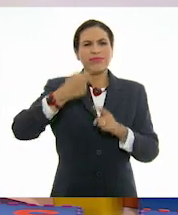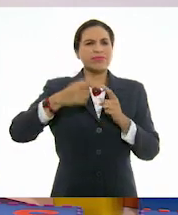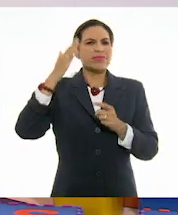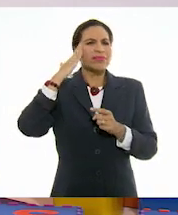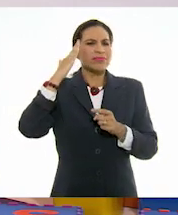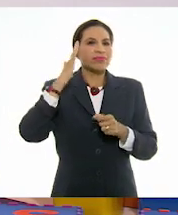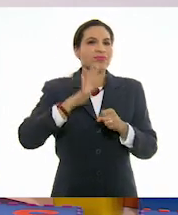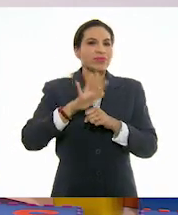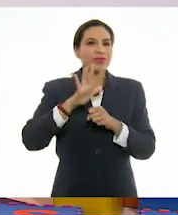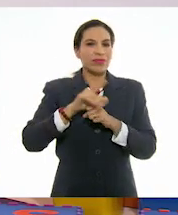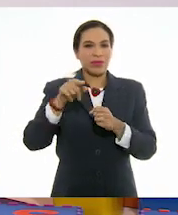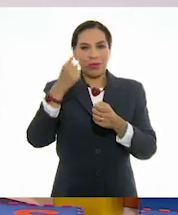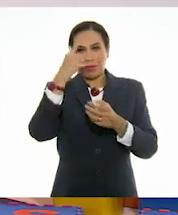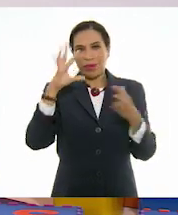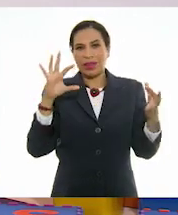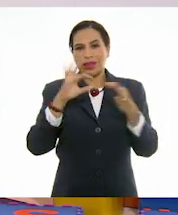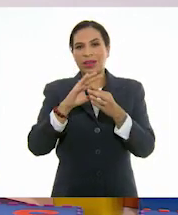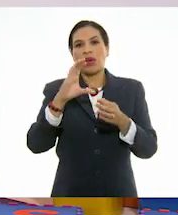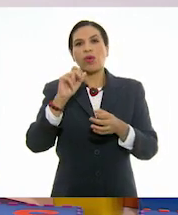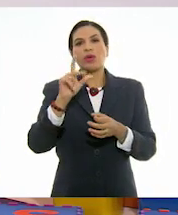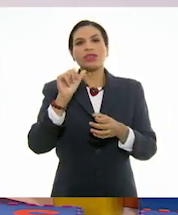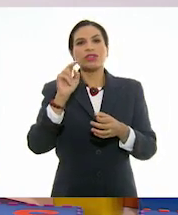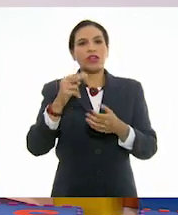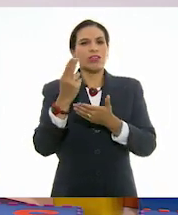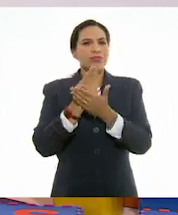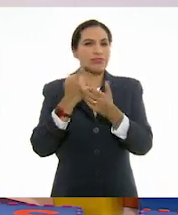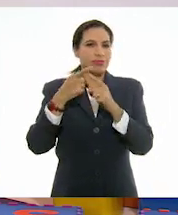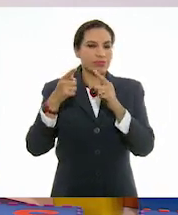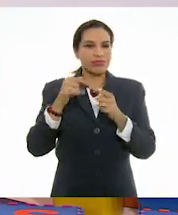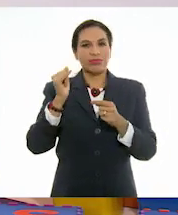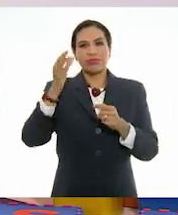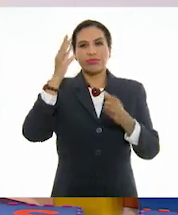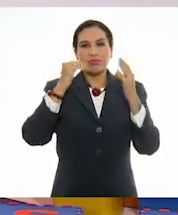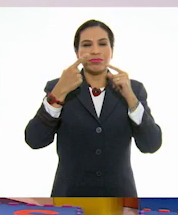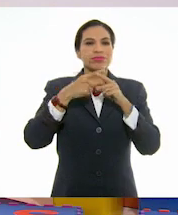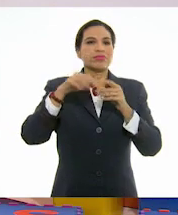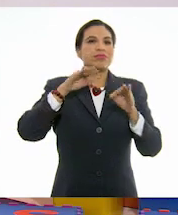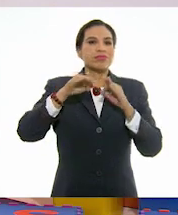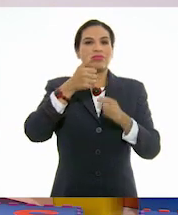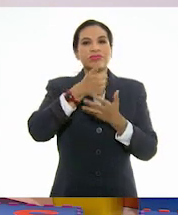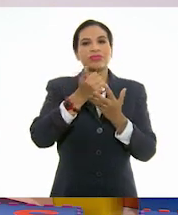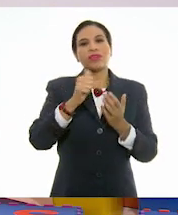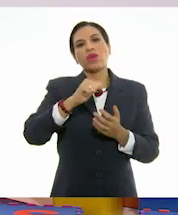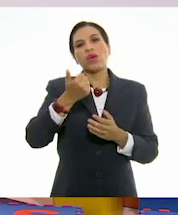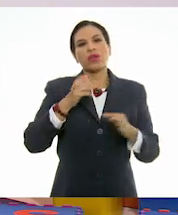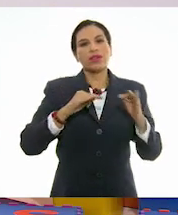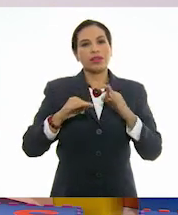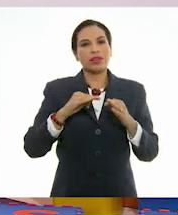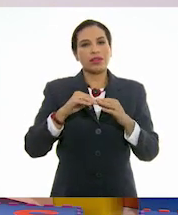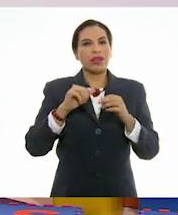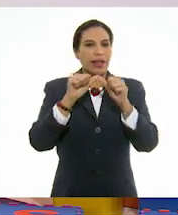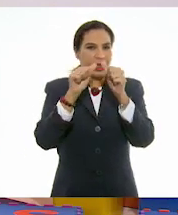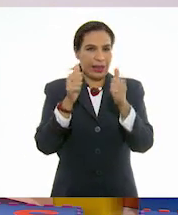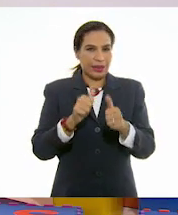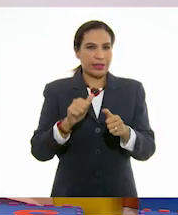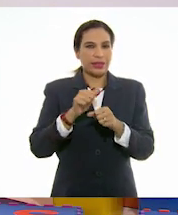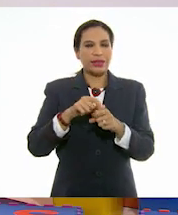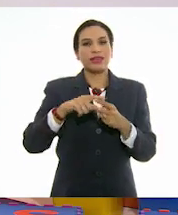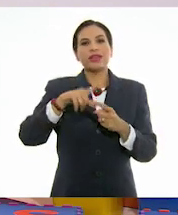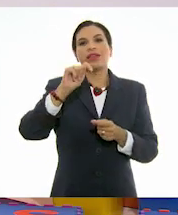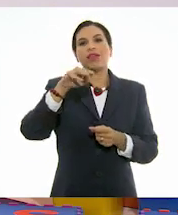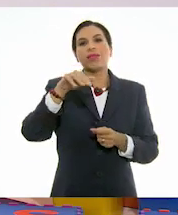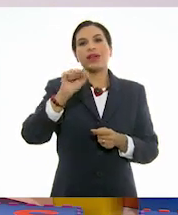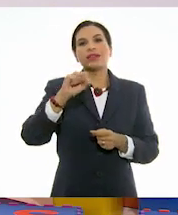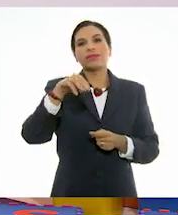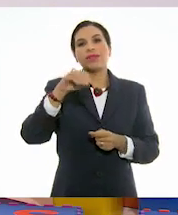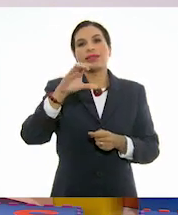principios de la composición. De igual manera, conocimos también el trabajo de otro artista, como lo fue el maestro Tomás